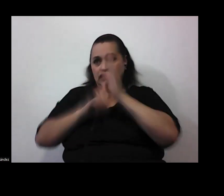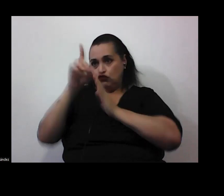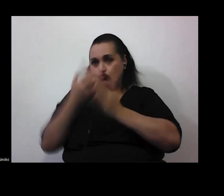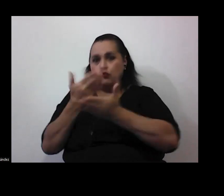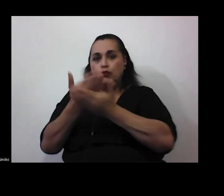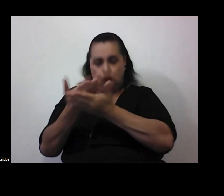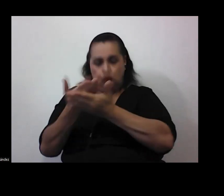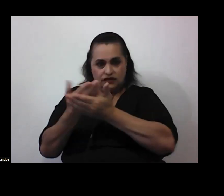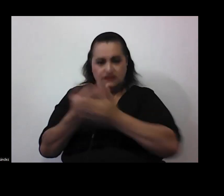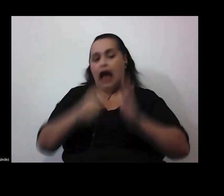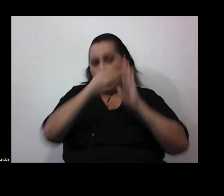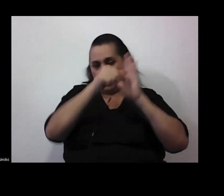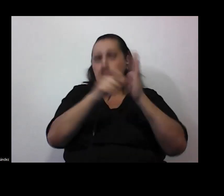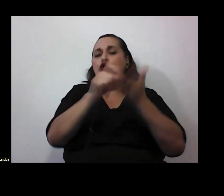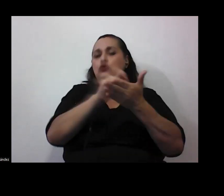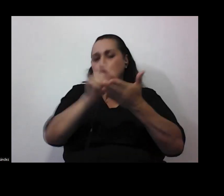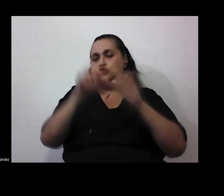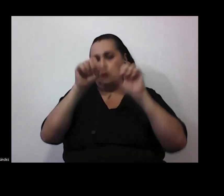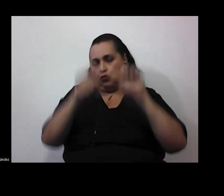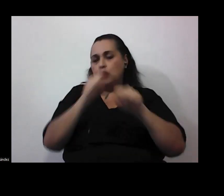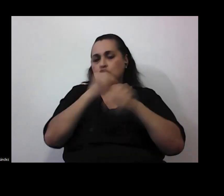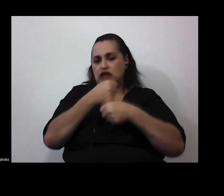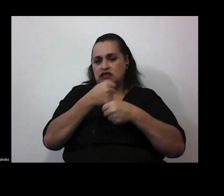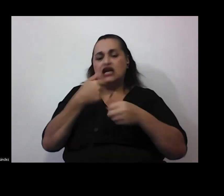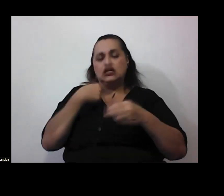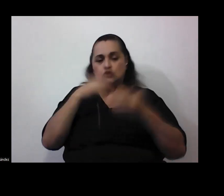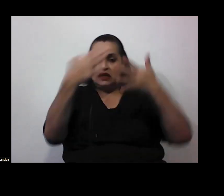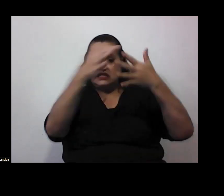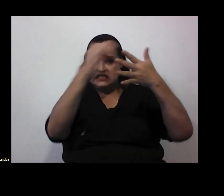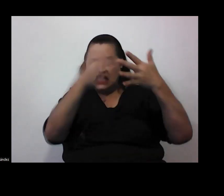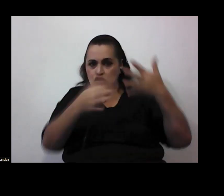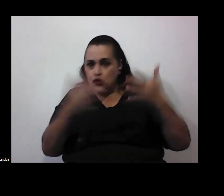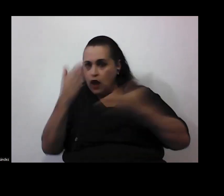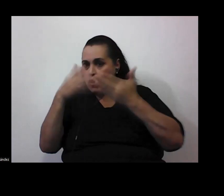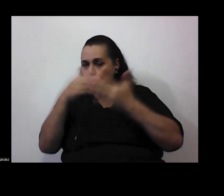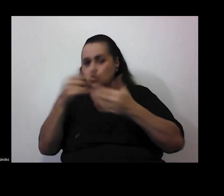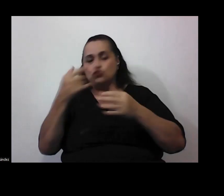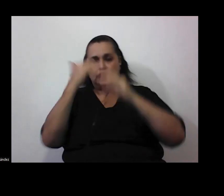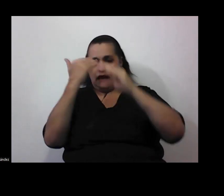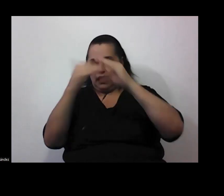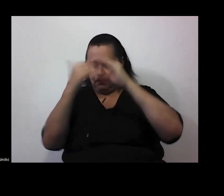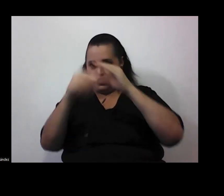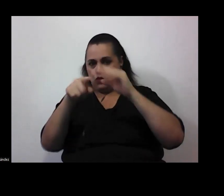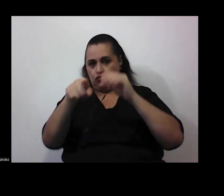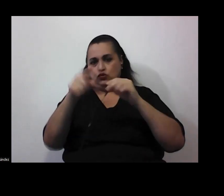artículos sí podemos hacer una selección de artículos entendibles